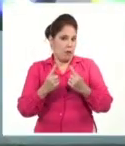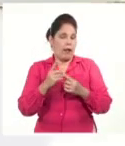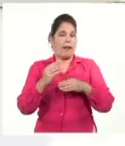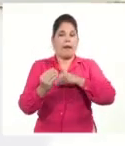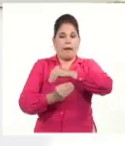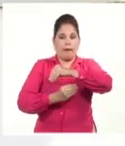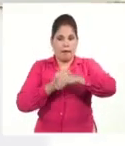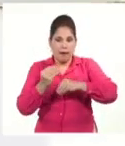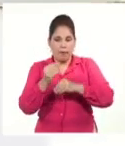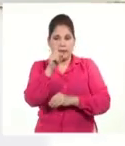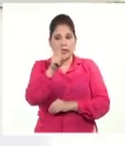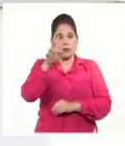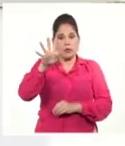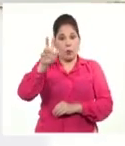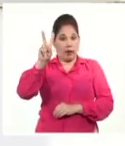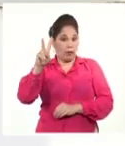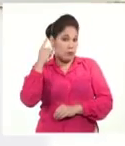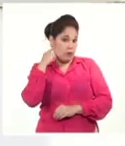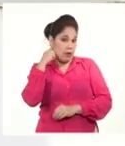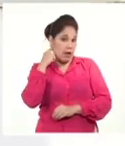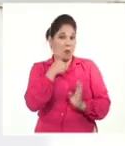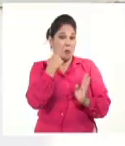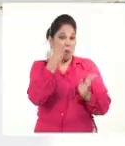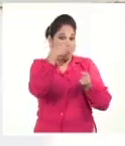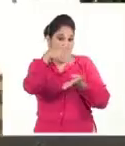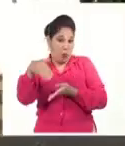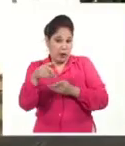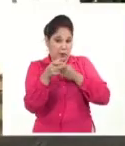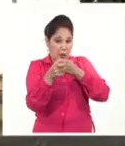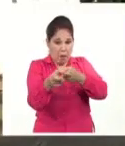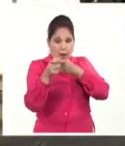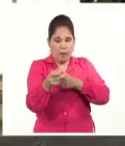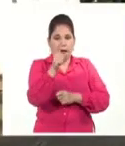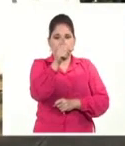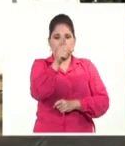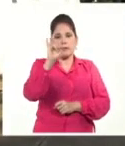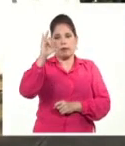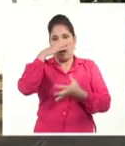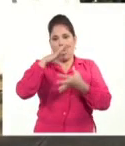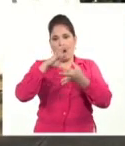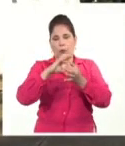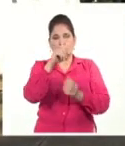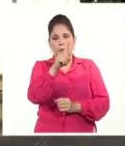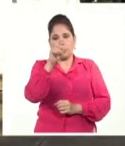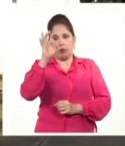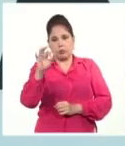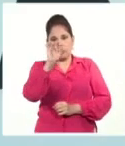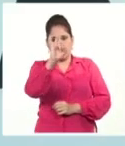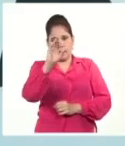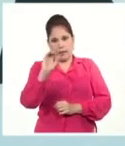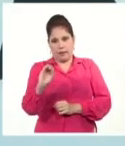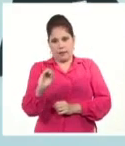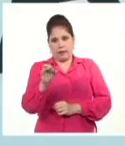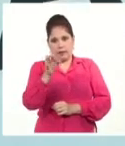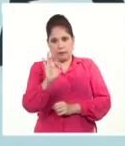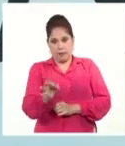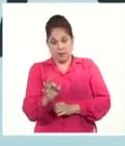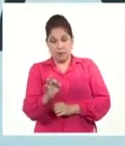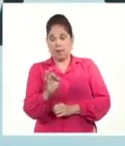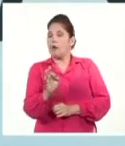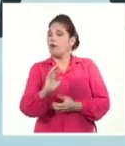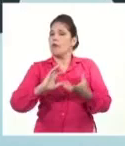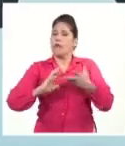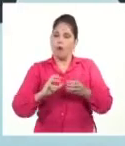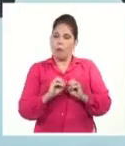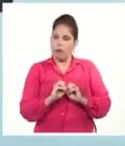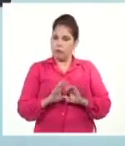de transcurridos 152 años desde su fusilamiento el 17 de agosto de 1870. Con la misma